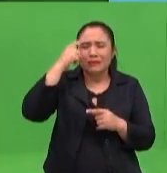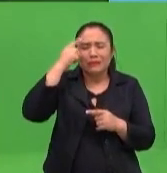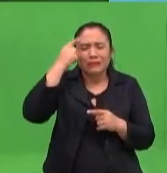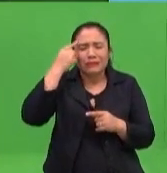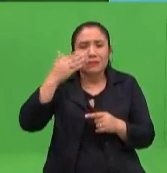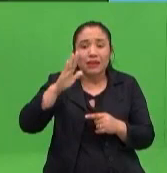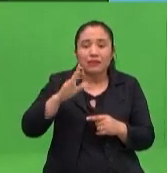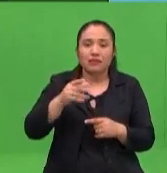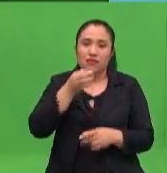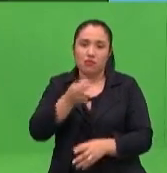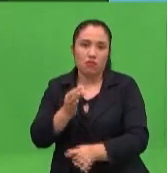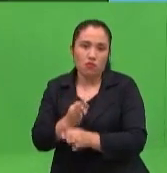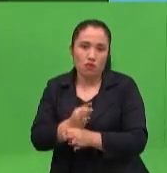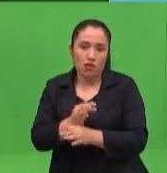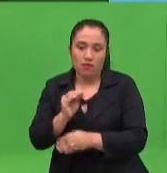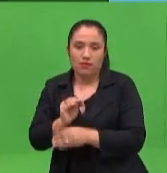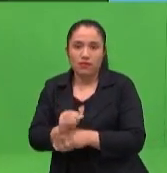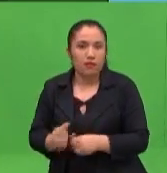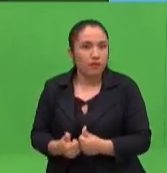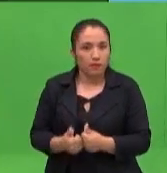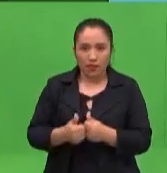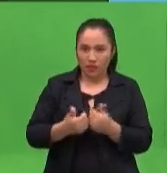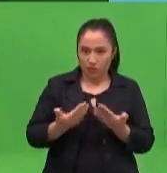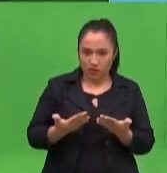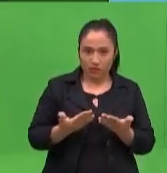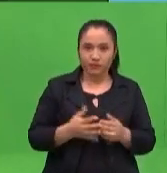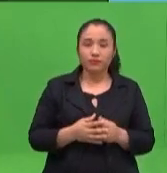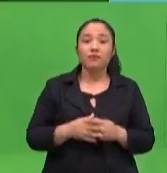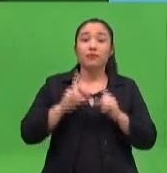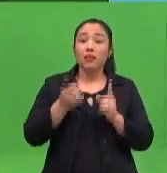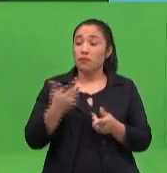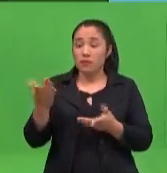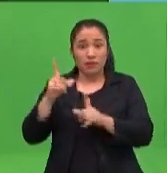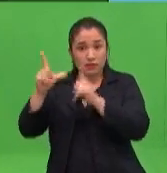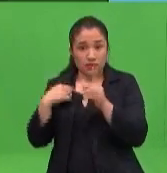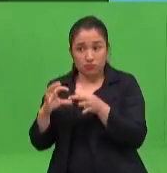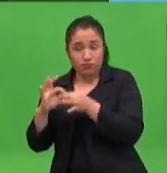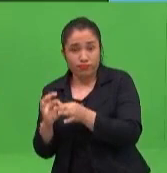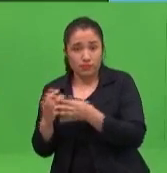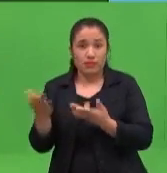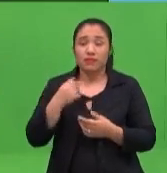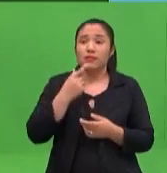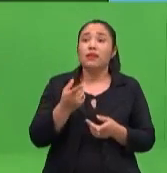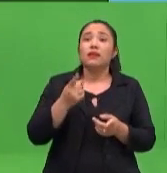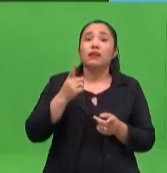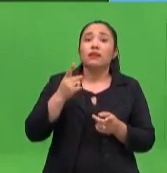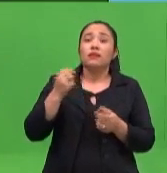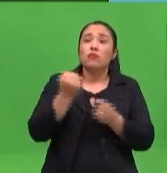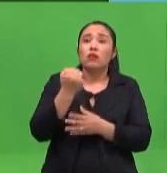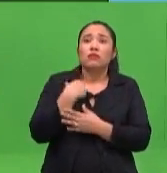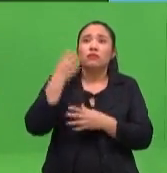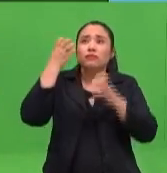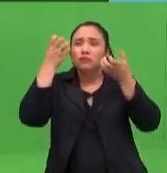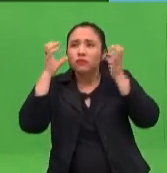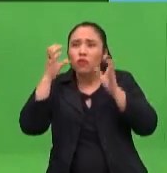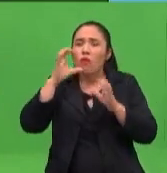que acaba de mencionar la licenciada. La creatividad, la identidad, o sea, todo lo que realmente